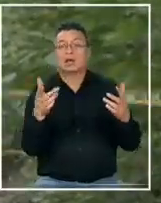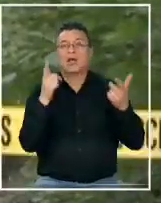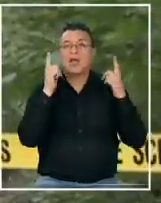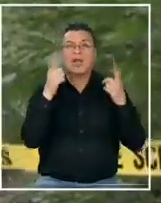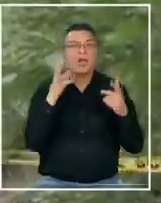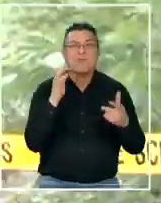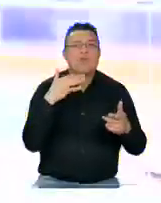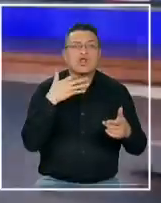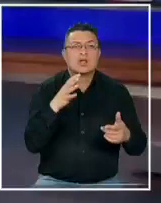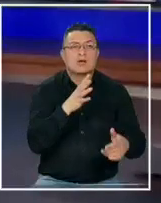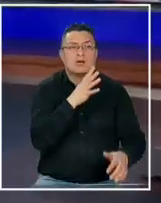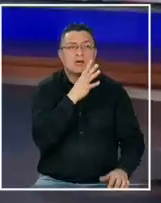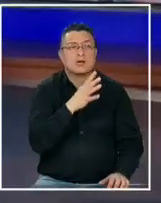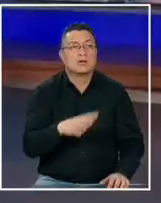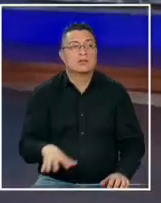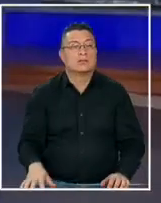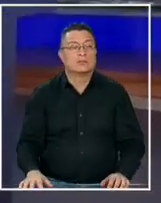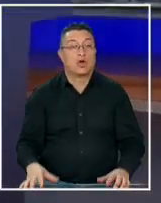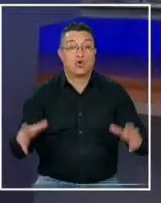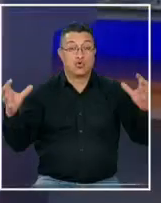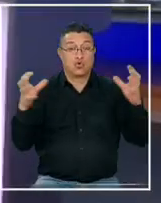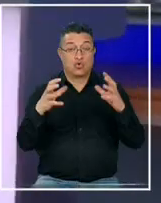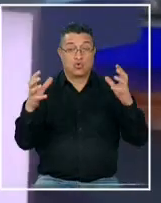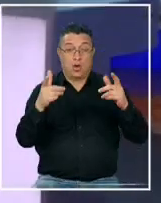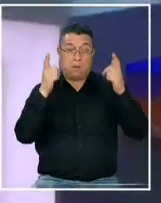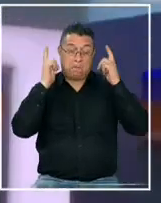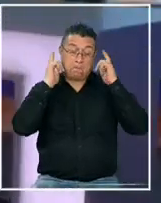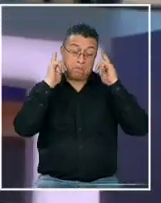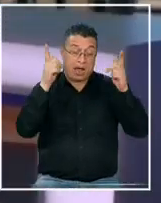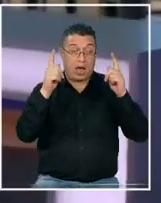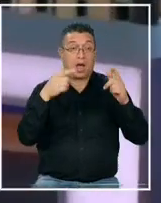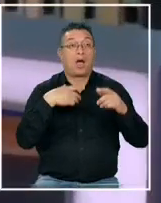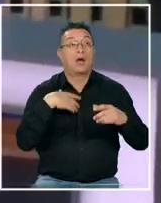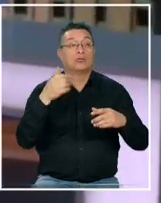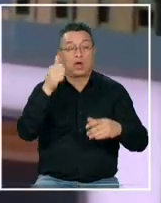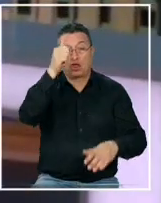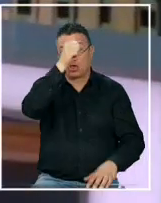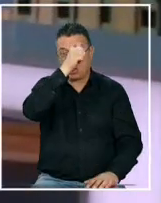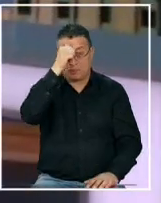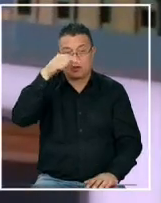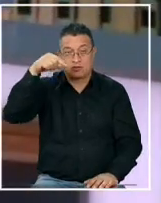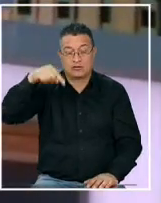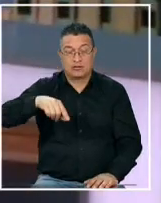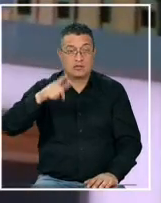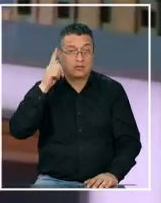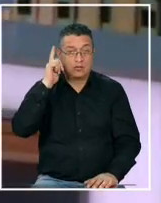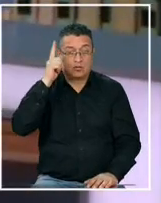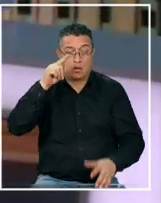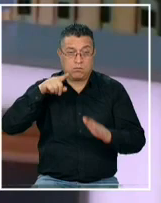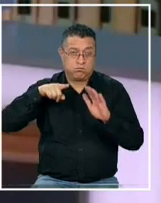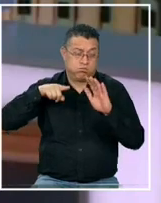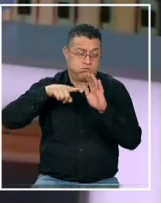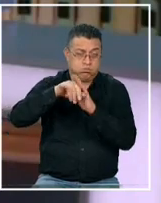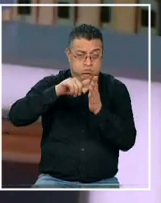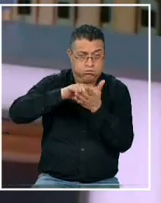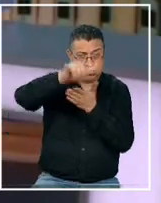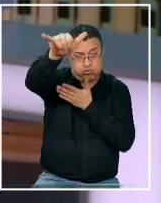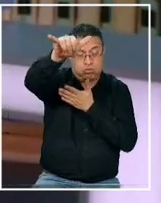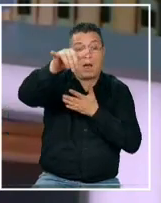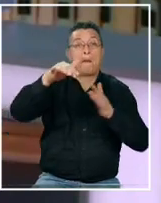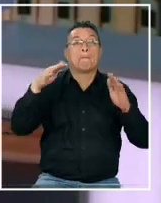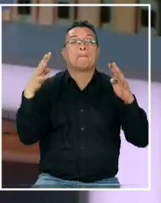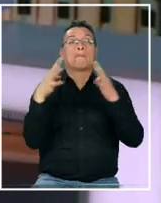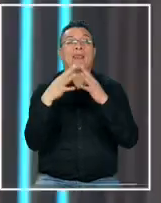origen desconocido un fuerte sonido interrumpió nuestro domingo fue un sonido sónico de un avión militar